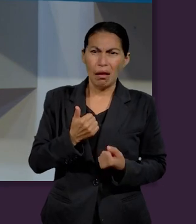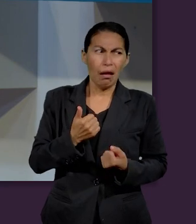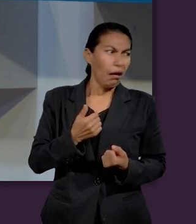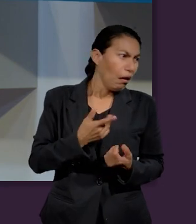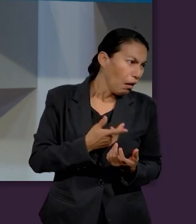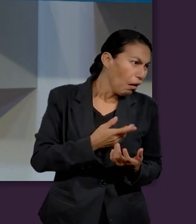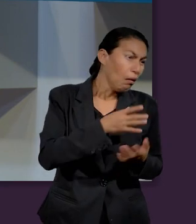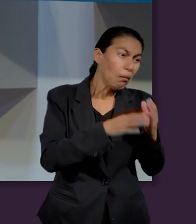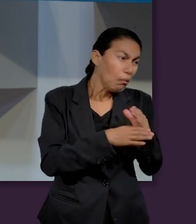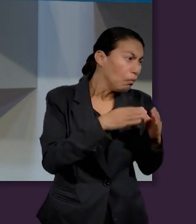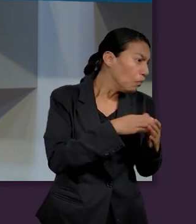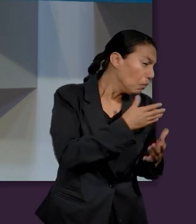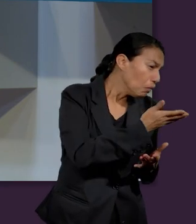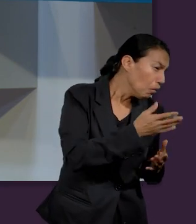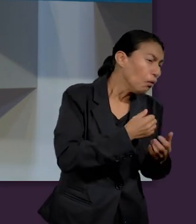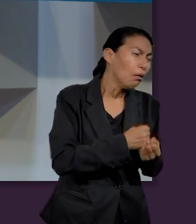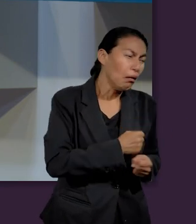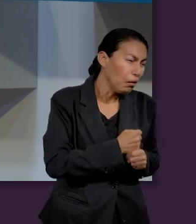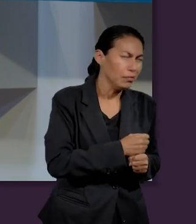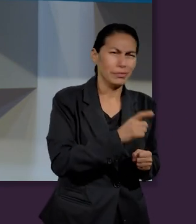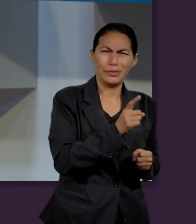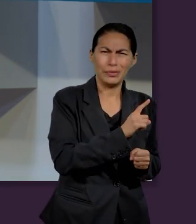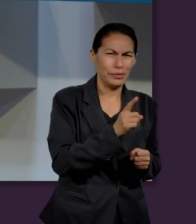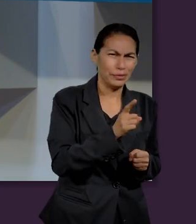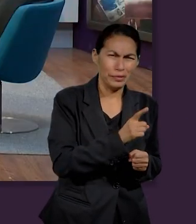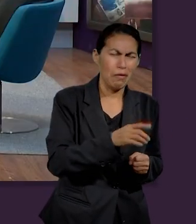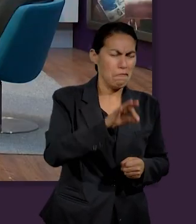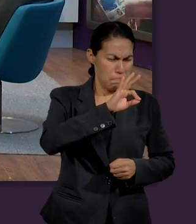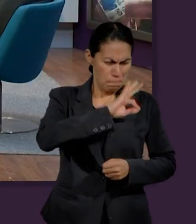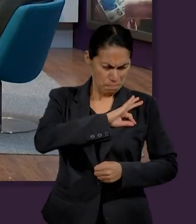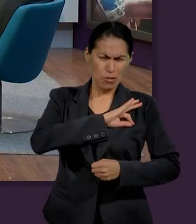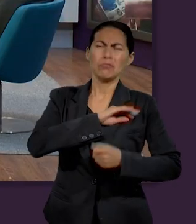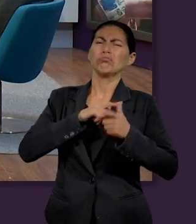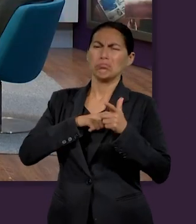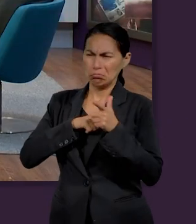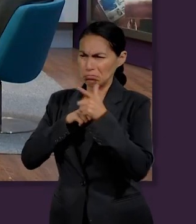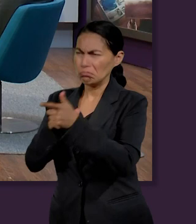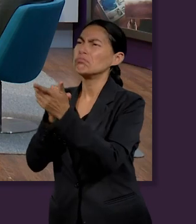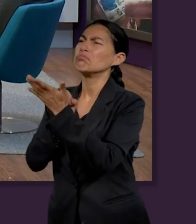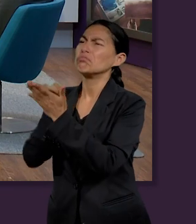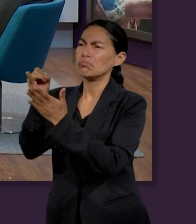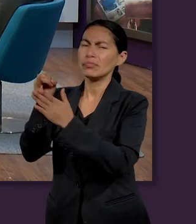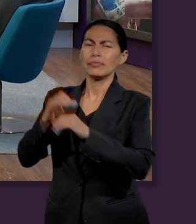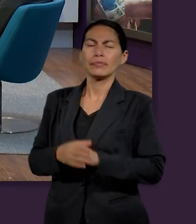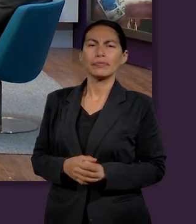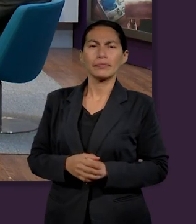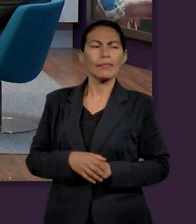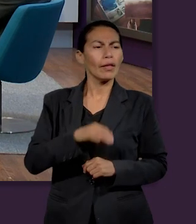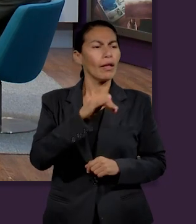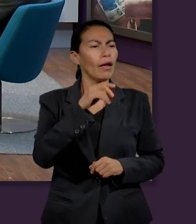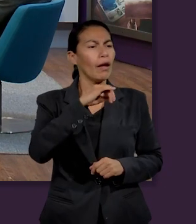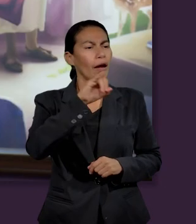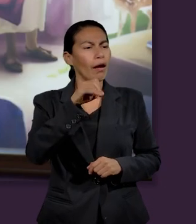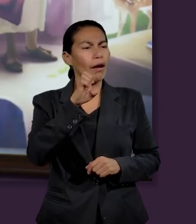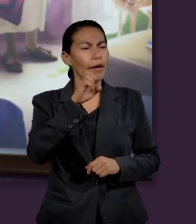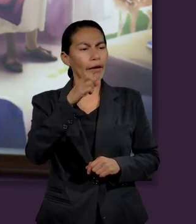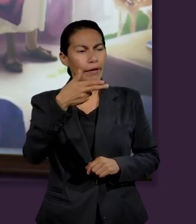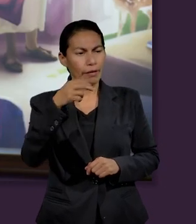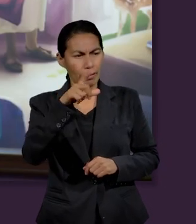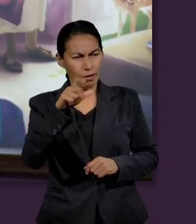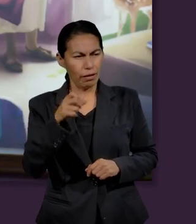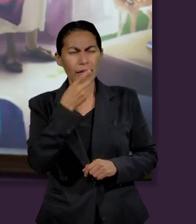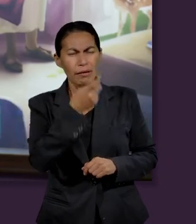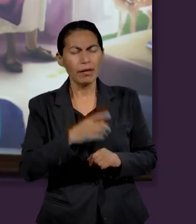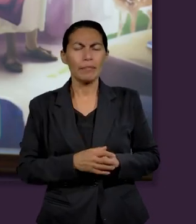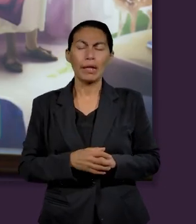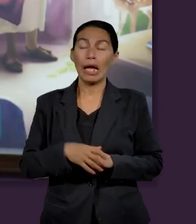por fe. Yael, háblanos de ese paso de fe que él dio. Creo que Abraham es un ejemplo claro de